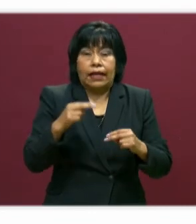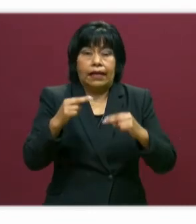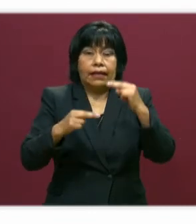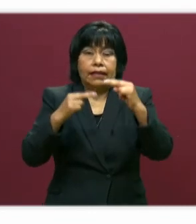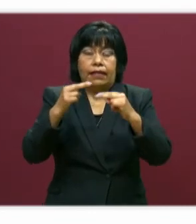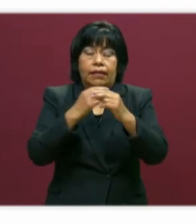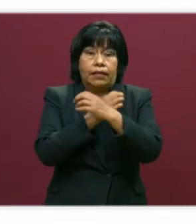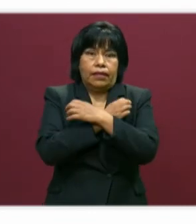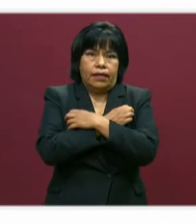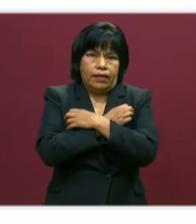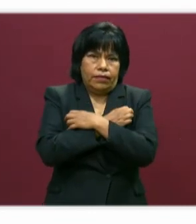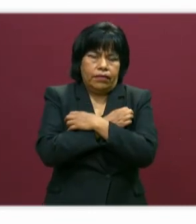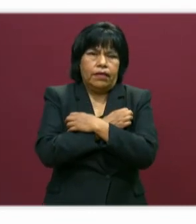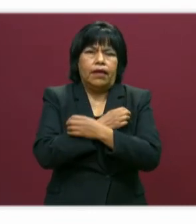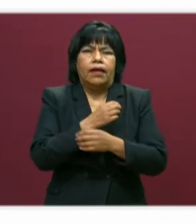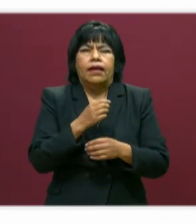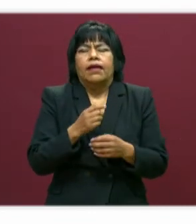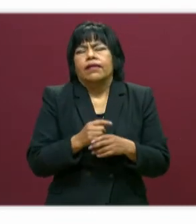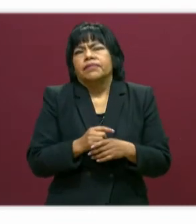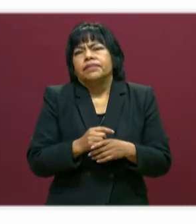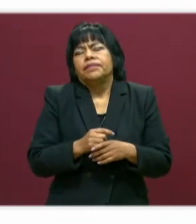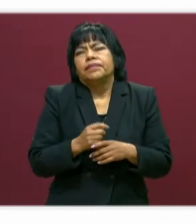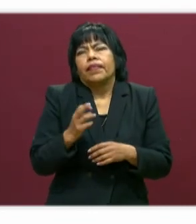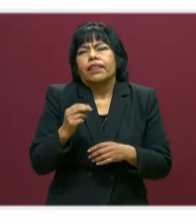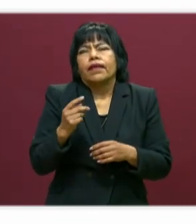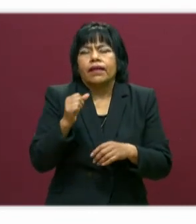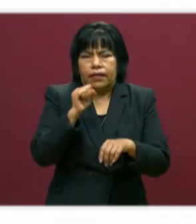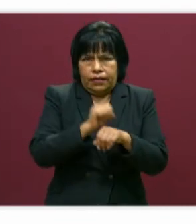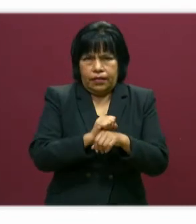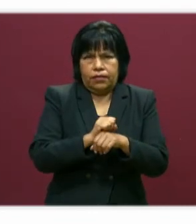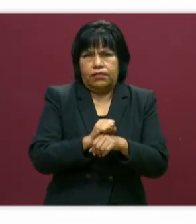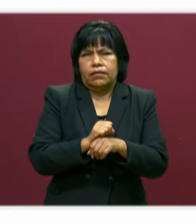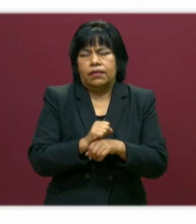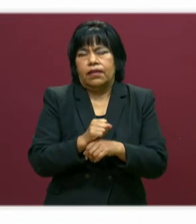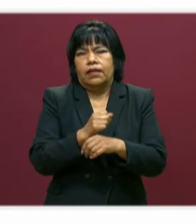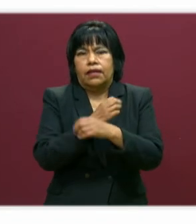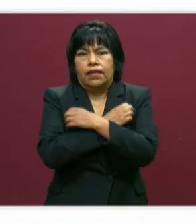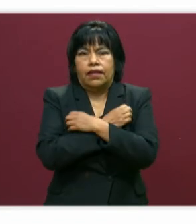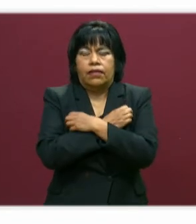niveles educativos es telesecundaria, secundaria general, primaria, educación especial,